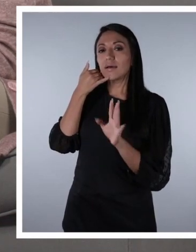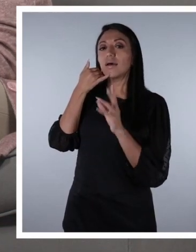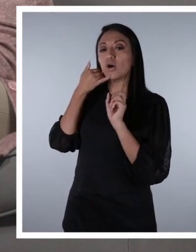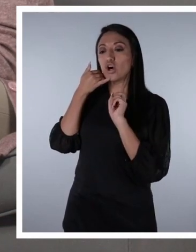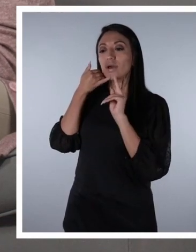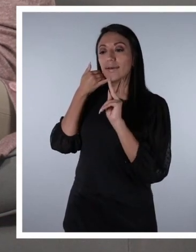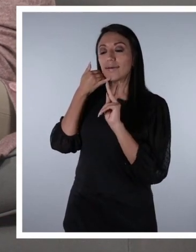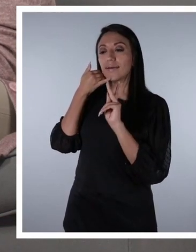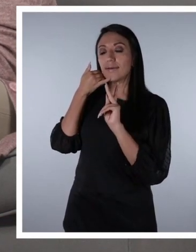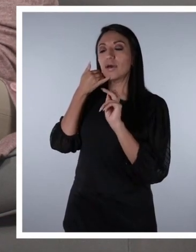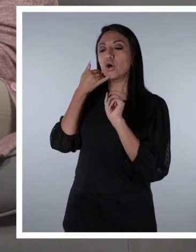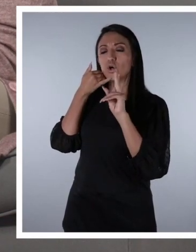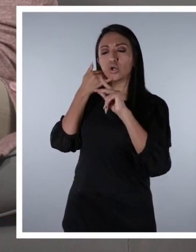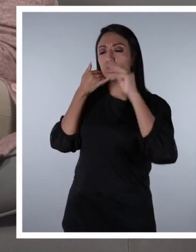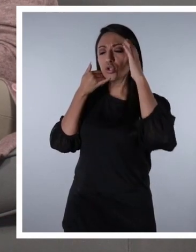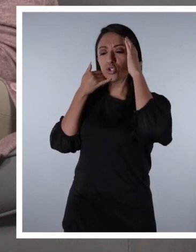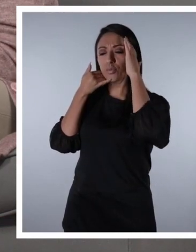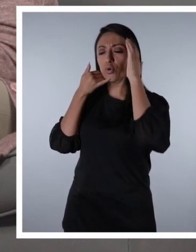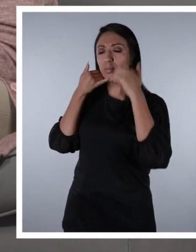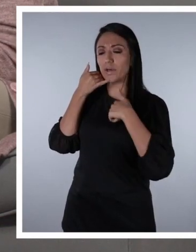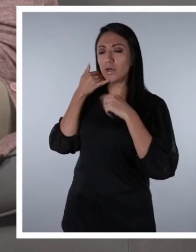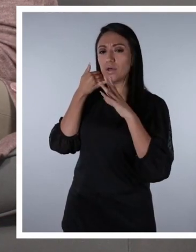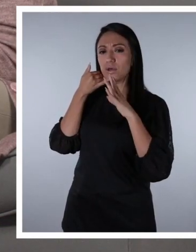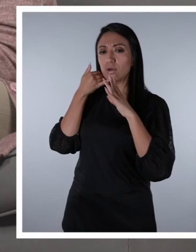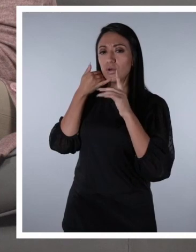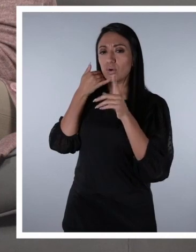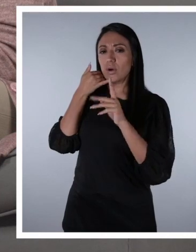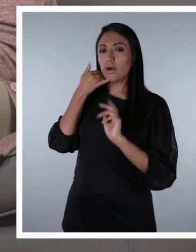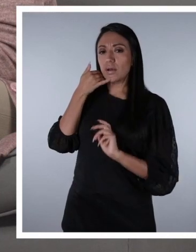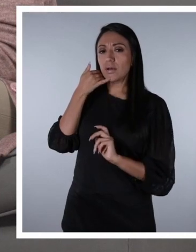Ya. No se preocupe, yo hablo con él.